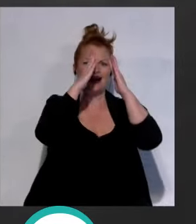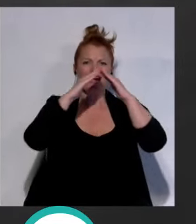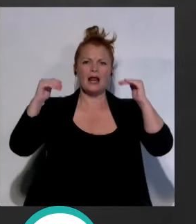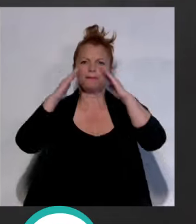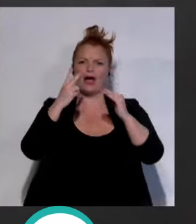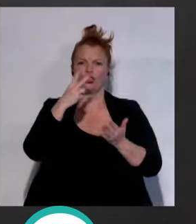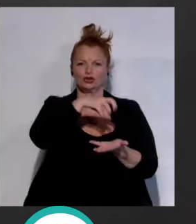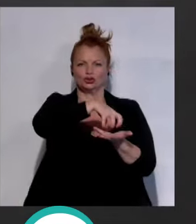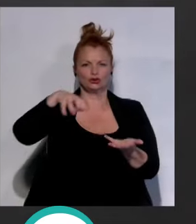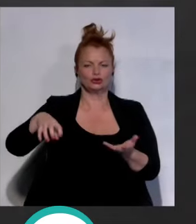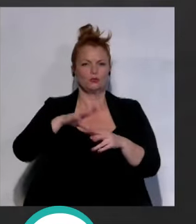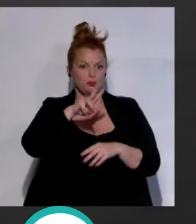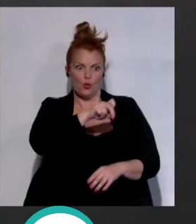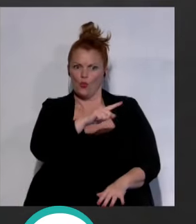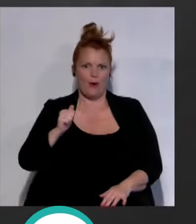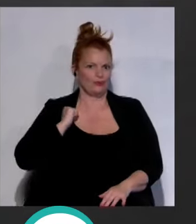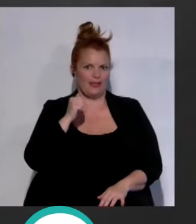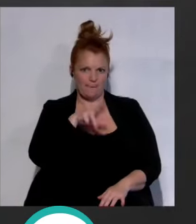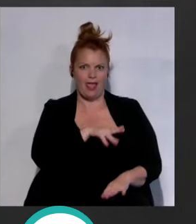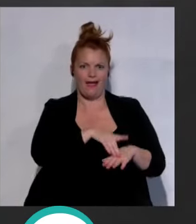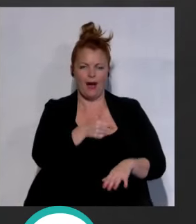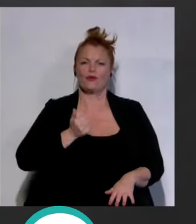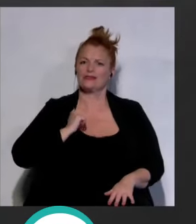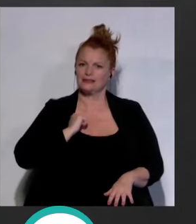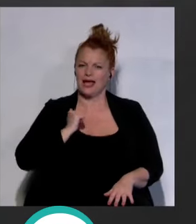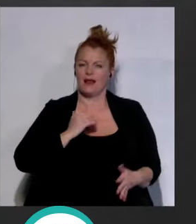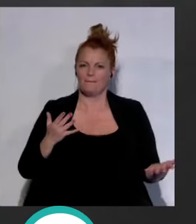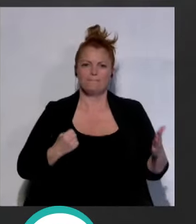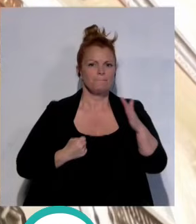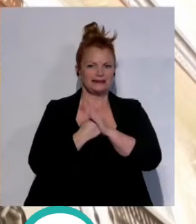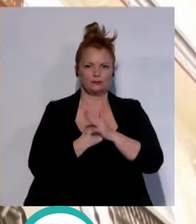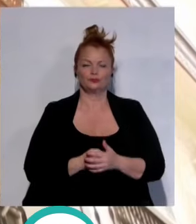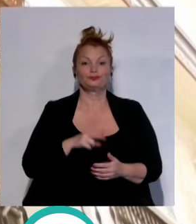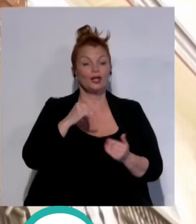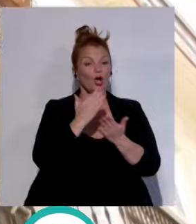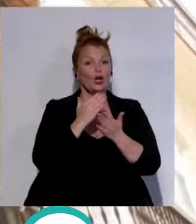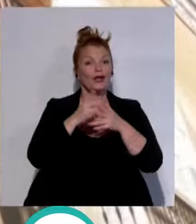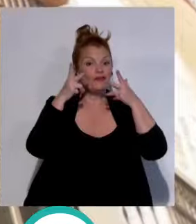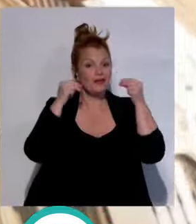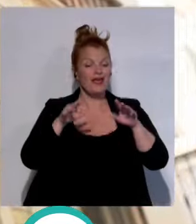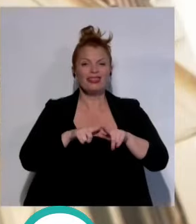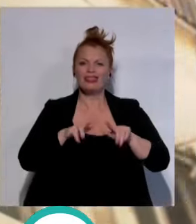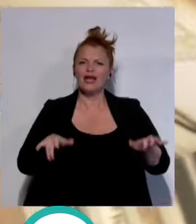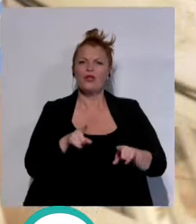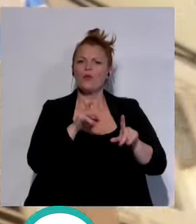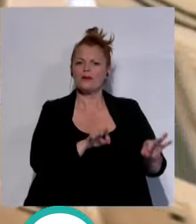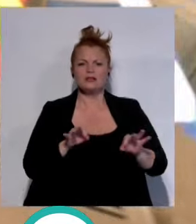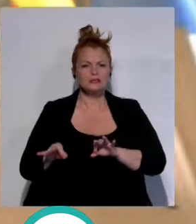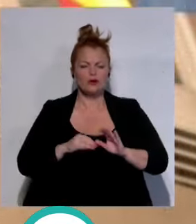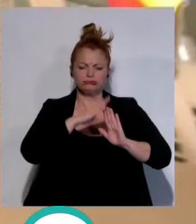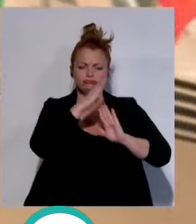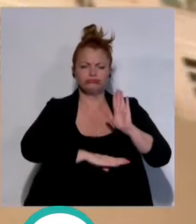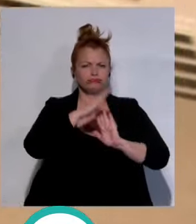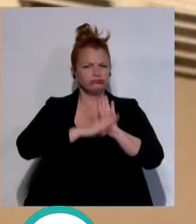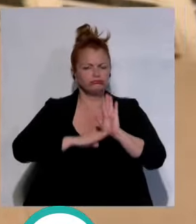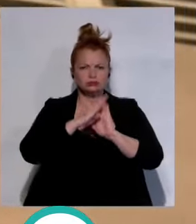porque hemos considerado que era una oportunidad que había aprovechado y sacarle el máximo partido. El Colegio de Enfermería de Cádiz ha preparado un extenso programa